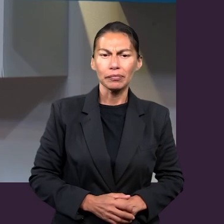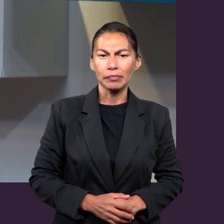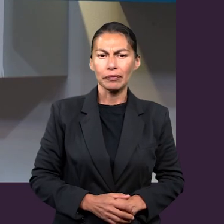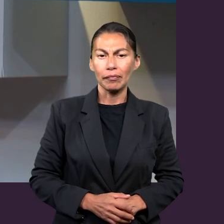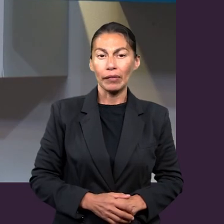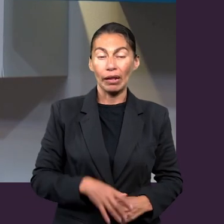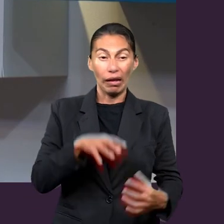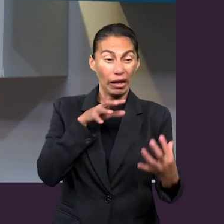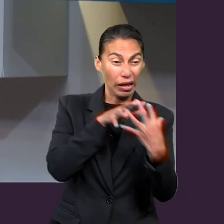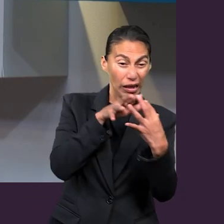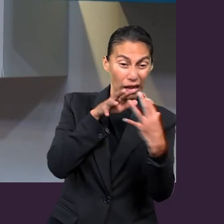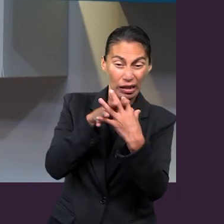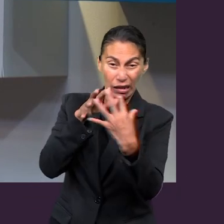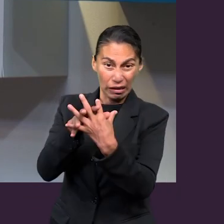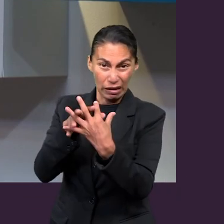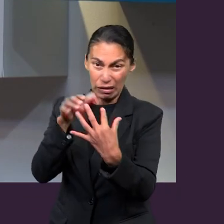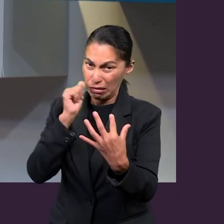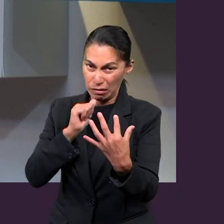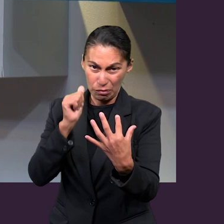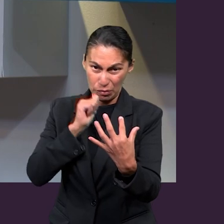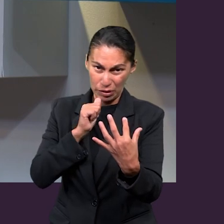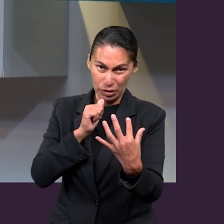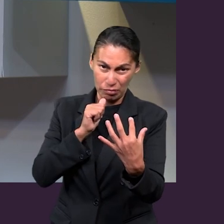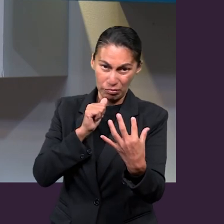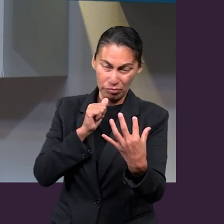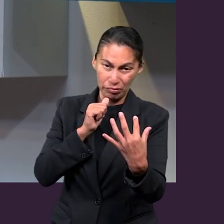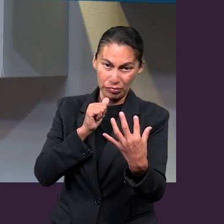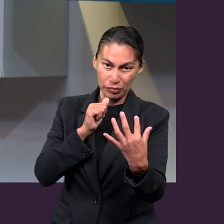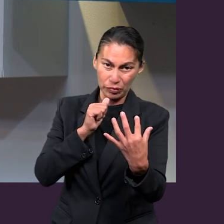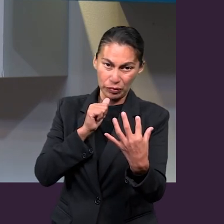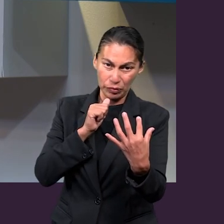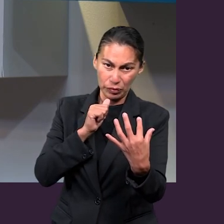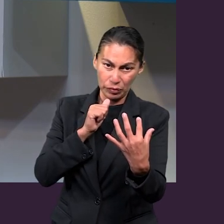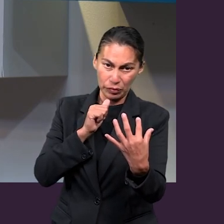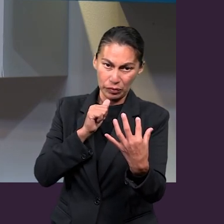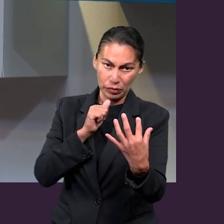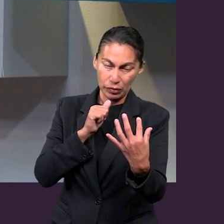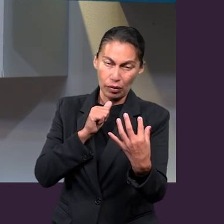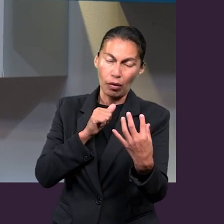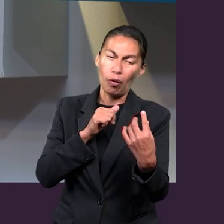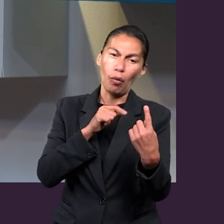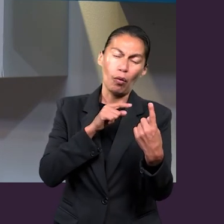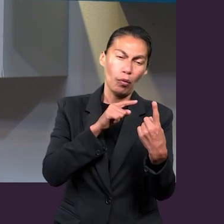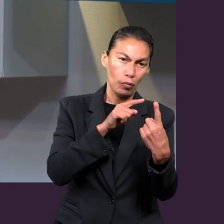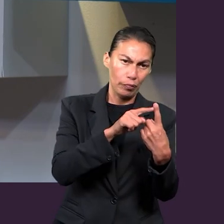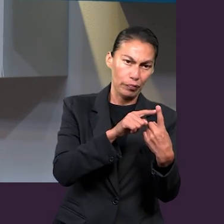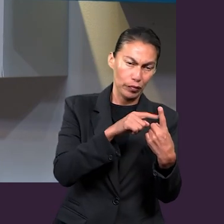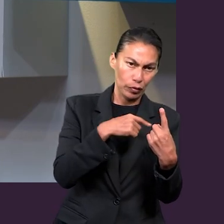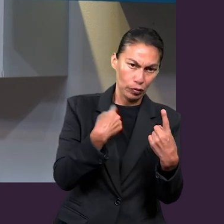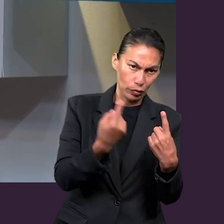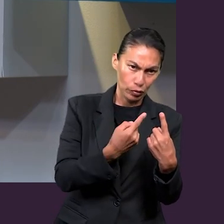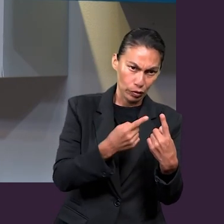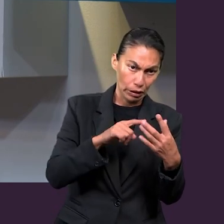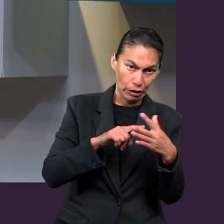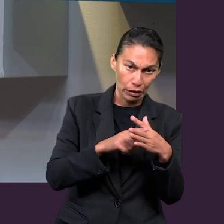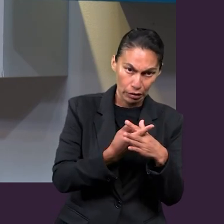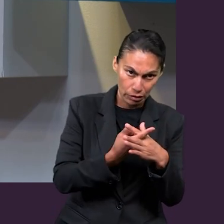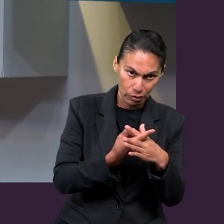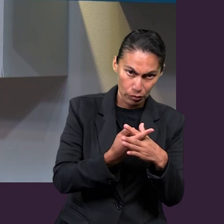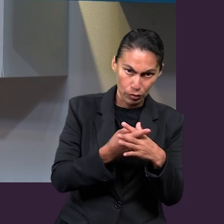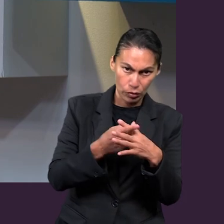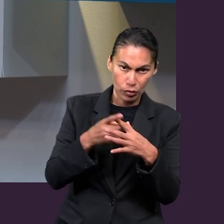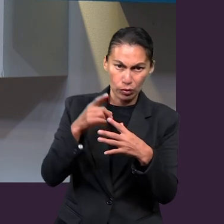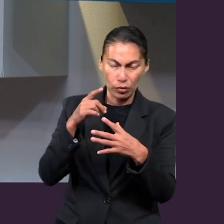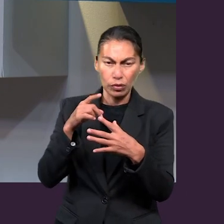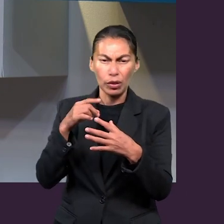fundamental en toda guerra, que es el concepto con el que hemos empezado la Escuela Sabática, que